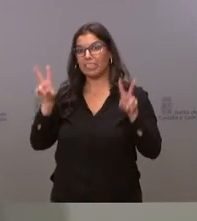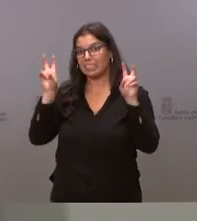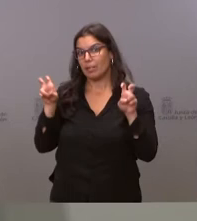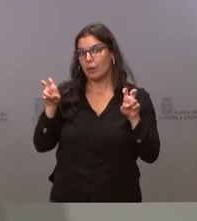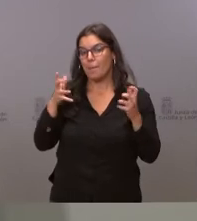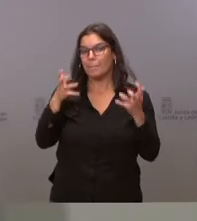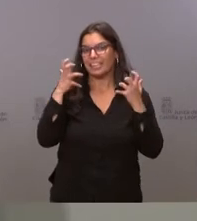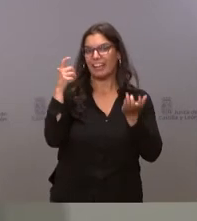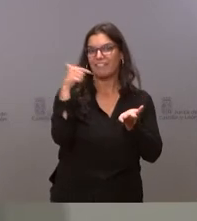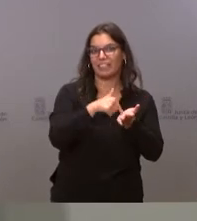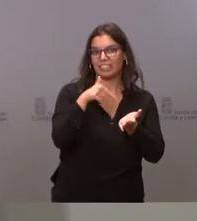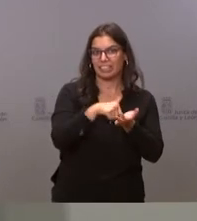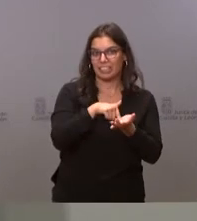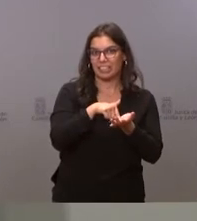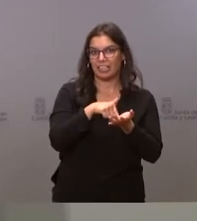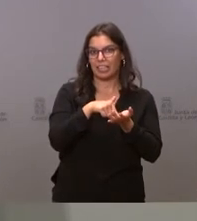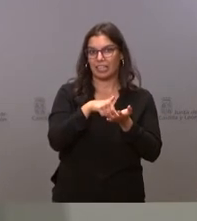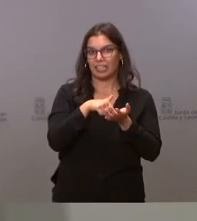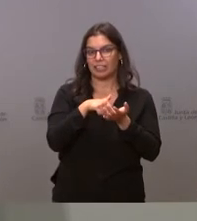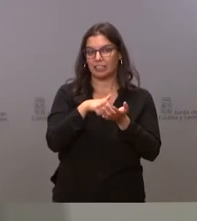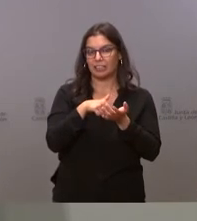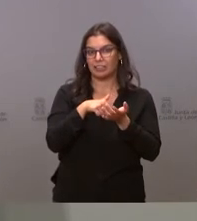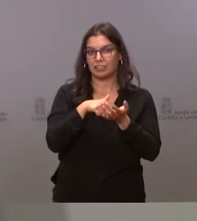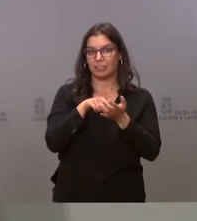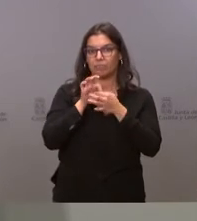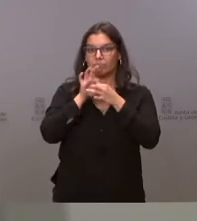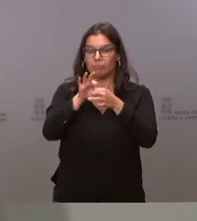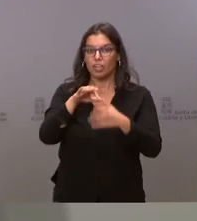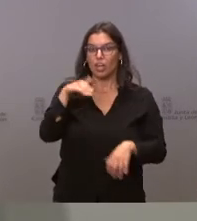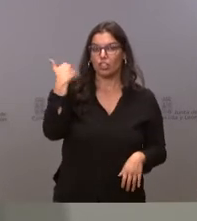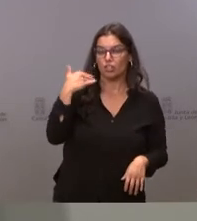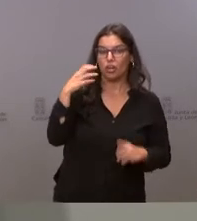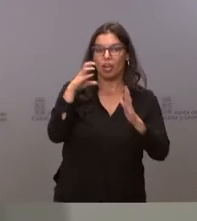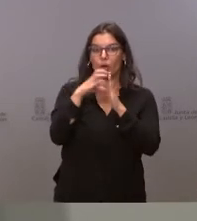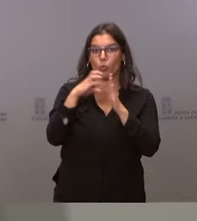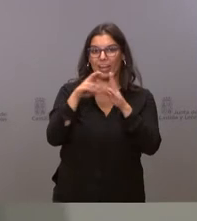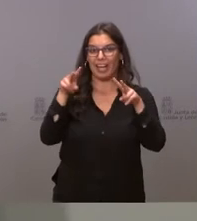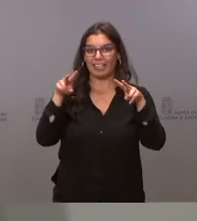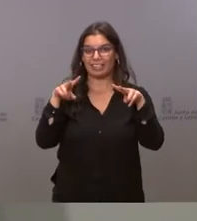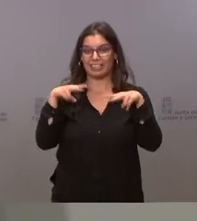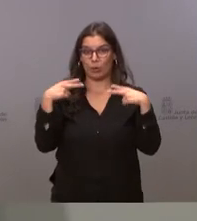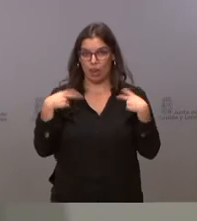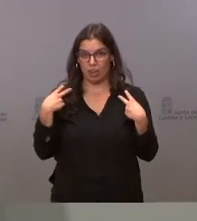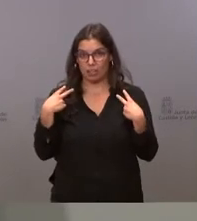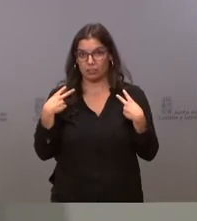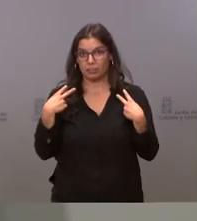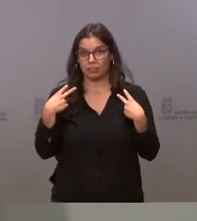que va a aplicar a las provincias de Soria, Cuenca, Teruel para quienes alcanzamos